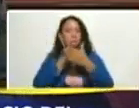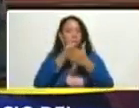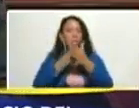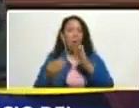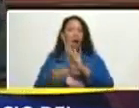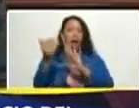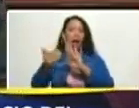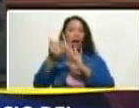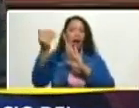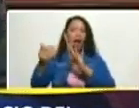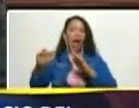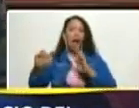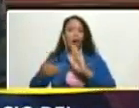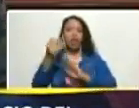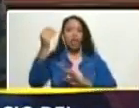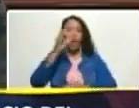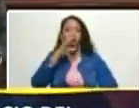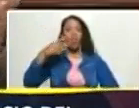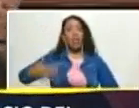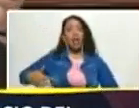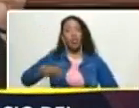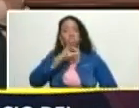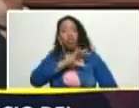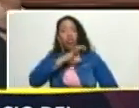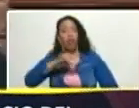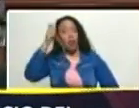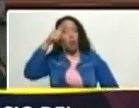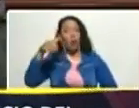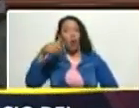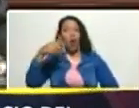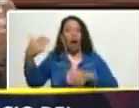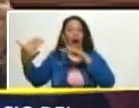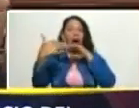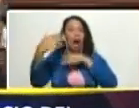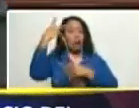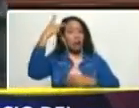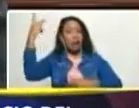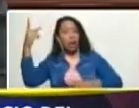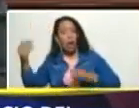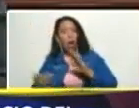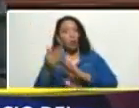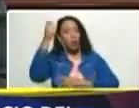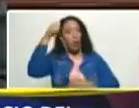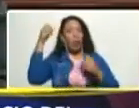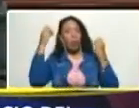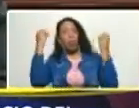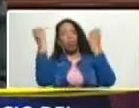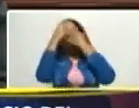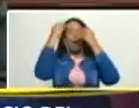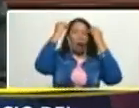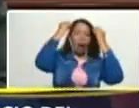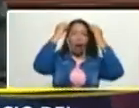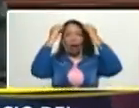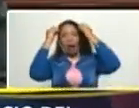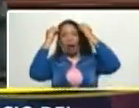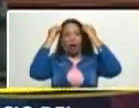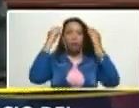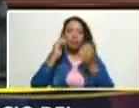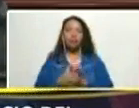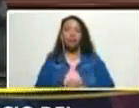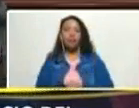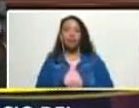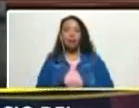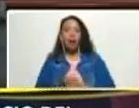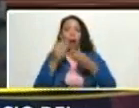contra los derechos sociales del pueblo guerra psicológica contra el pueblo para confundirlo para